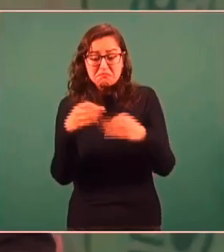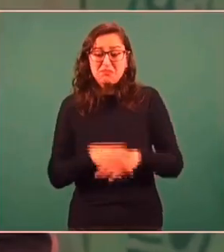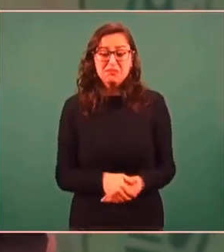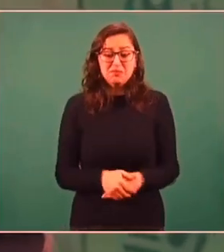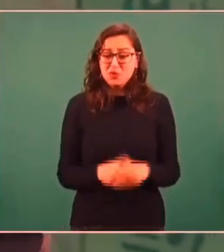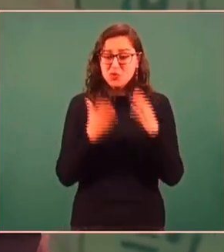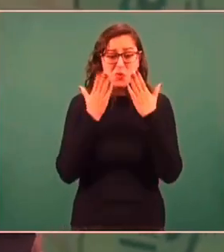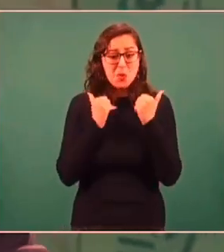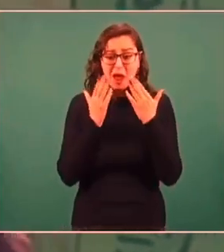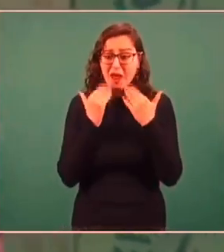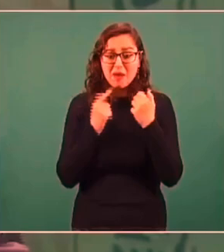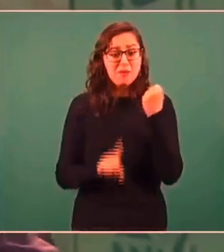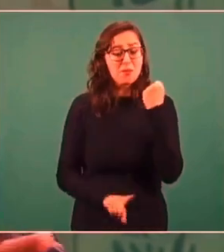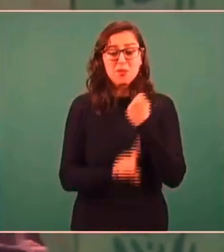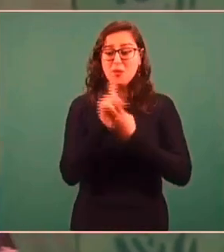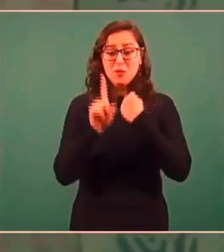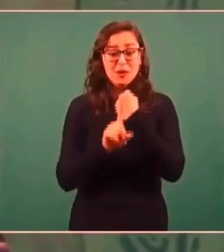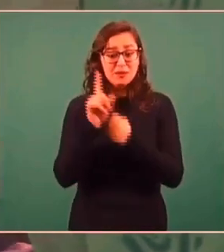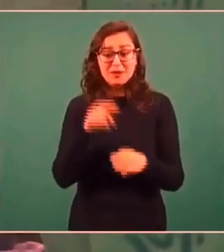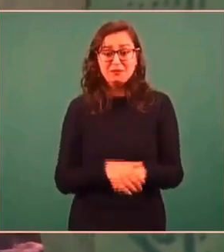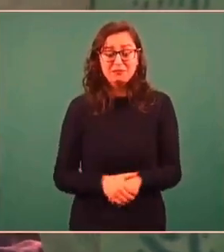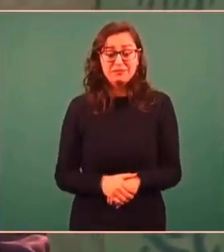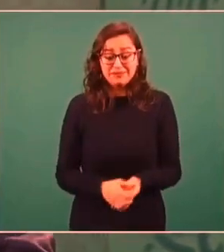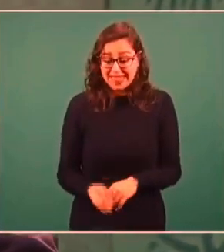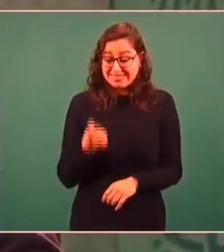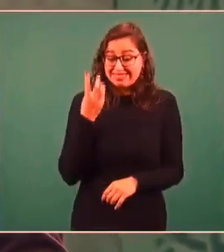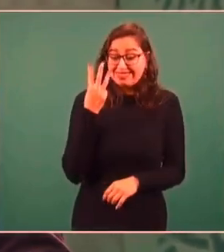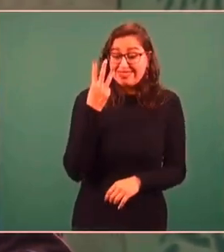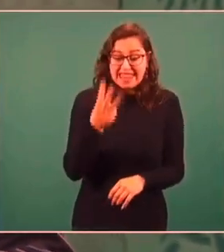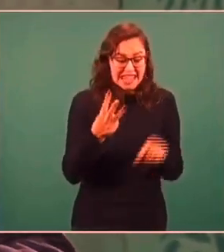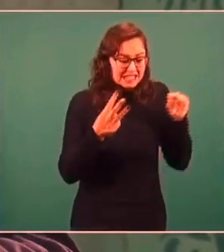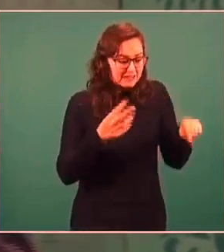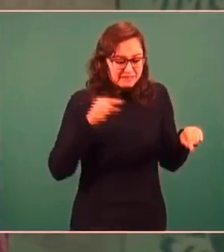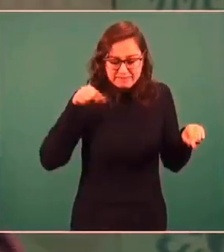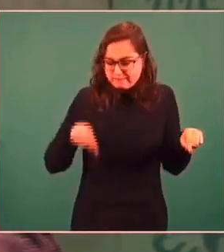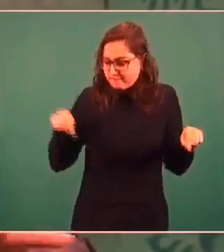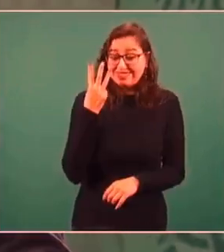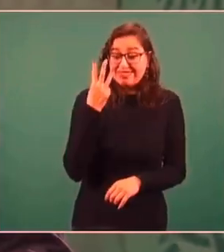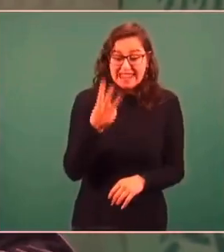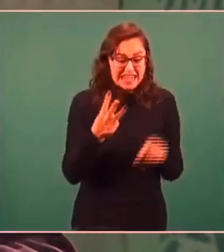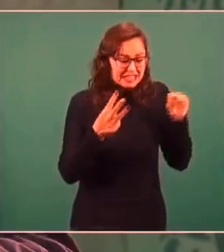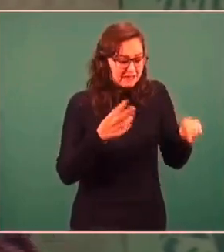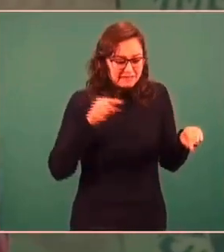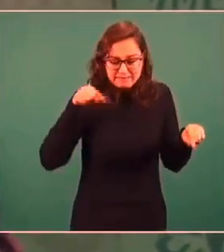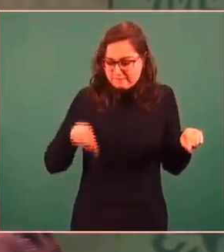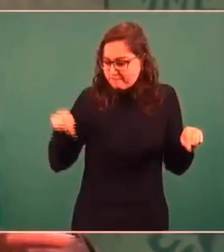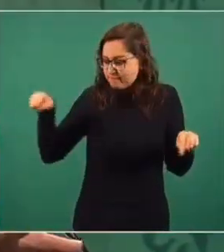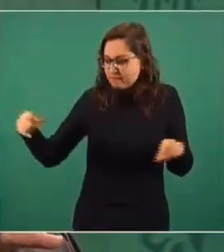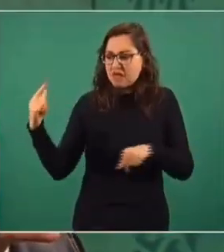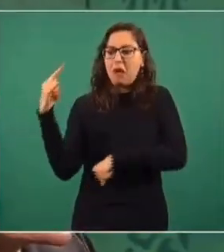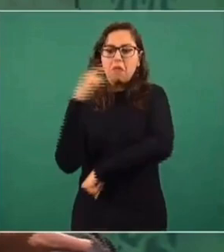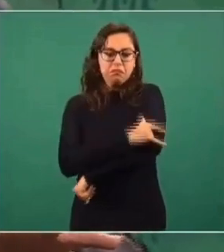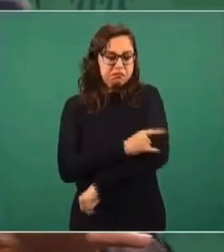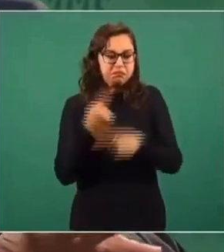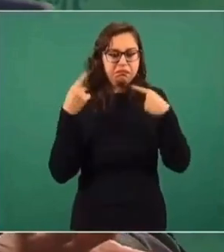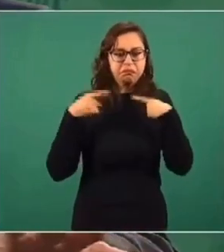tres aeropuertos al mismo tiempo, al mismo tiempo